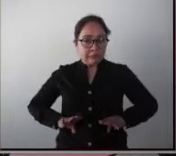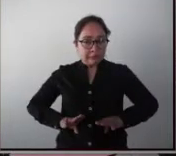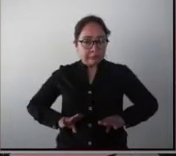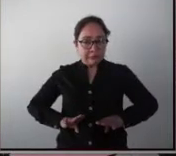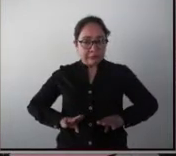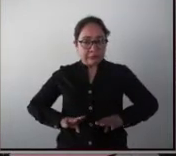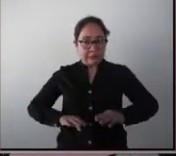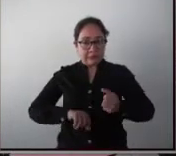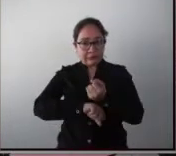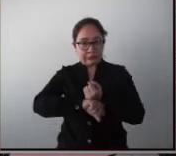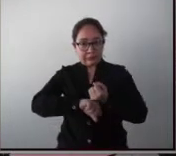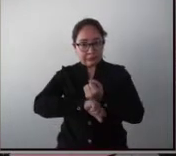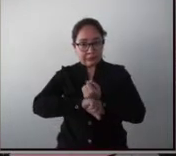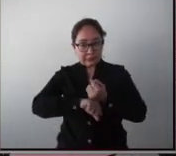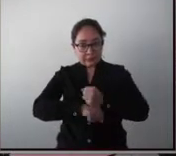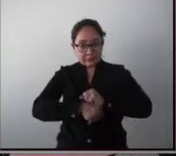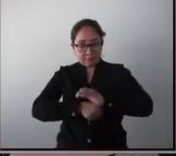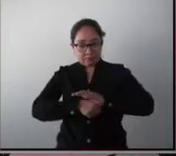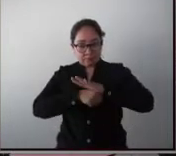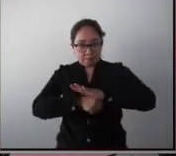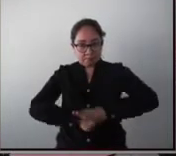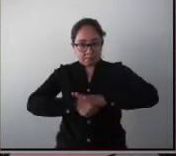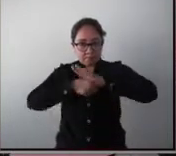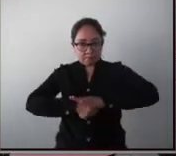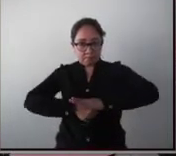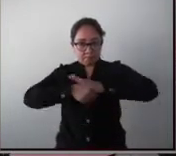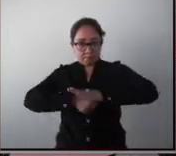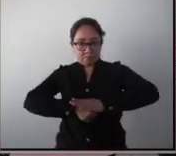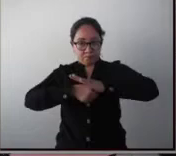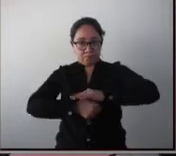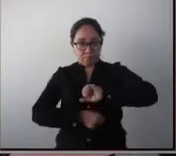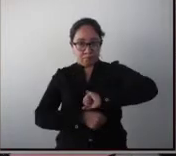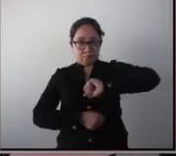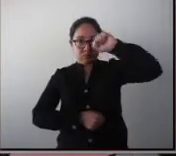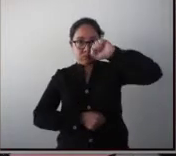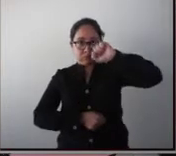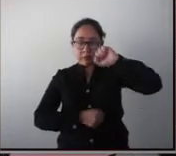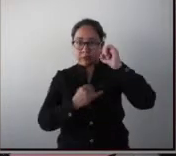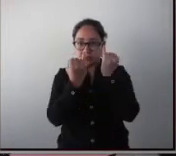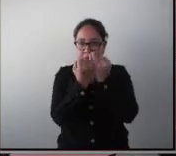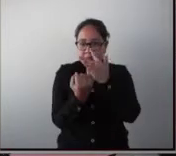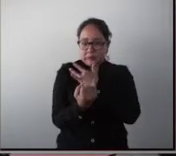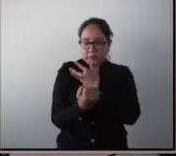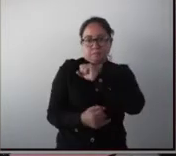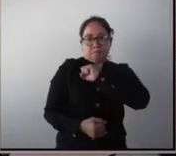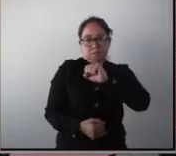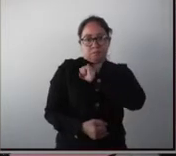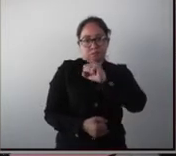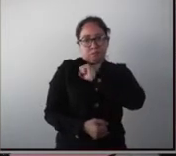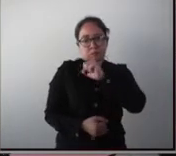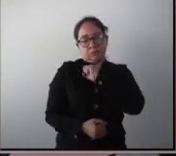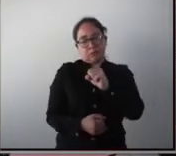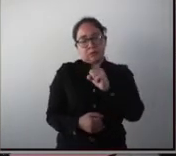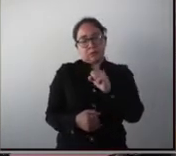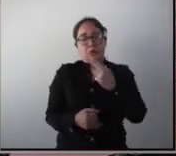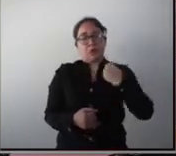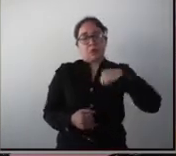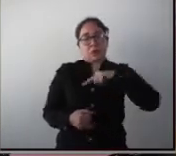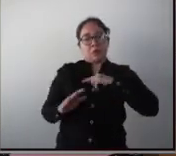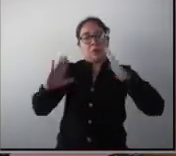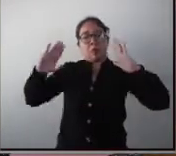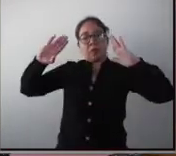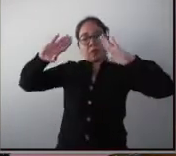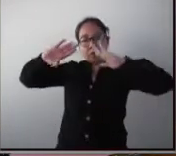sanguínea elevada y una frecuencia cardíaca elevada y lo que hemos hecho es disminuir